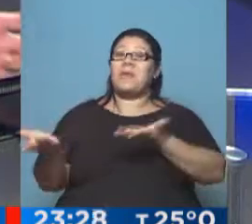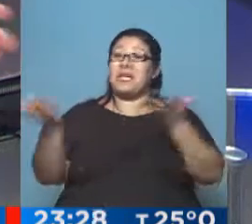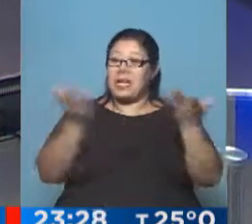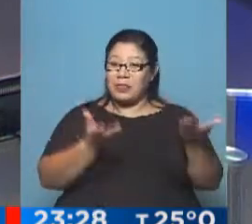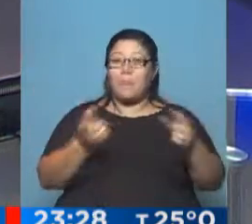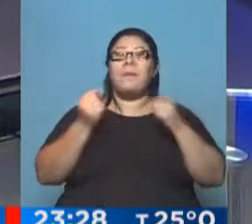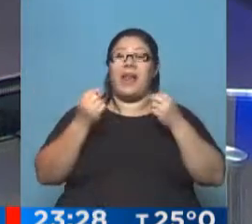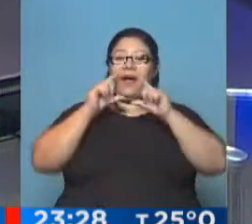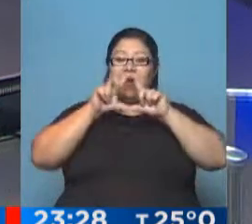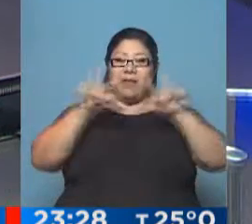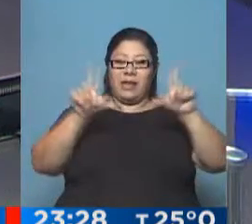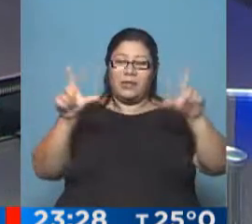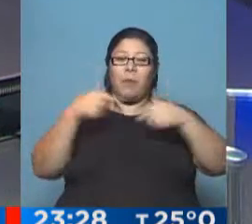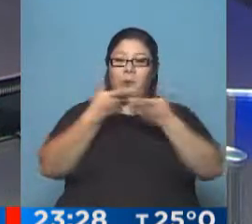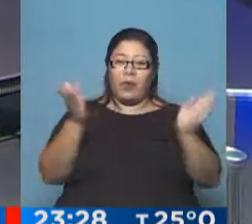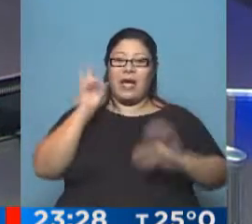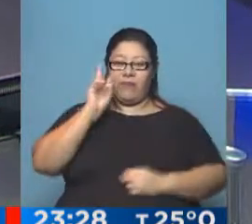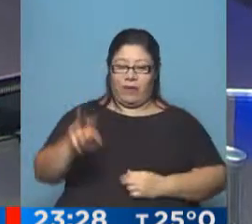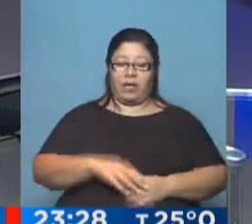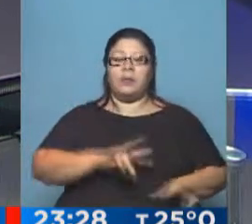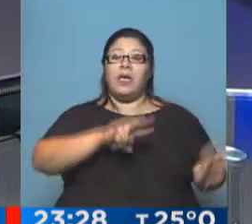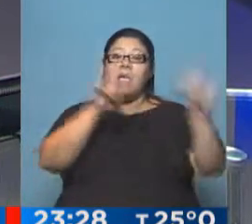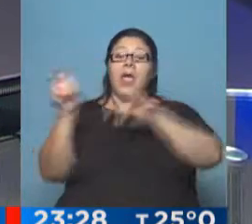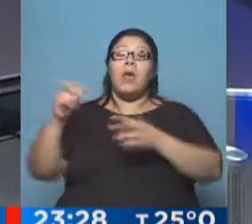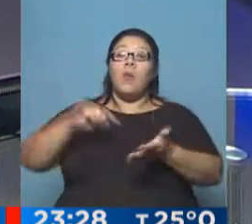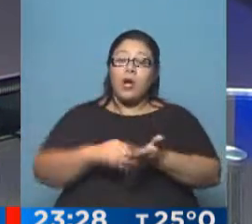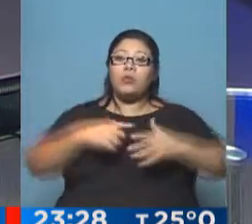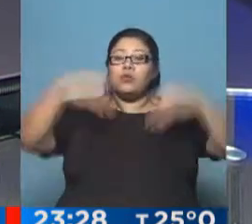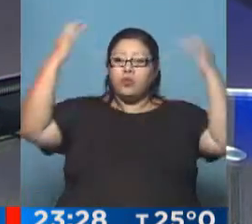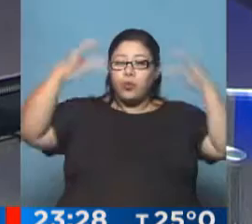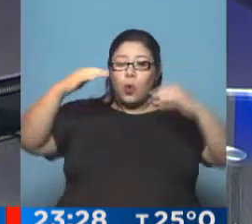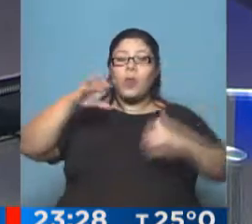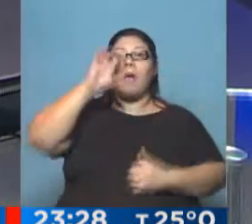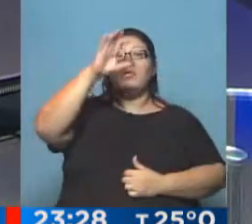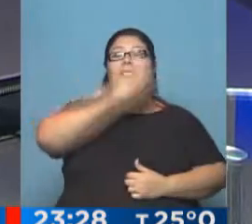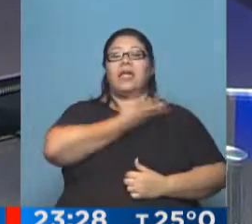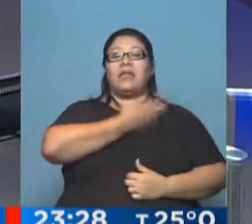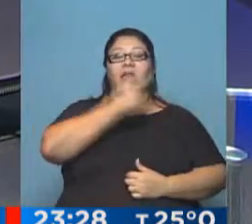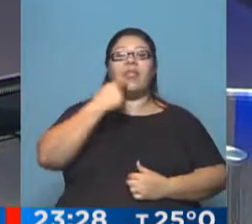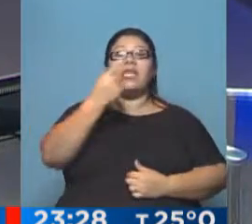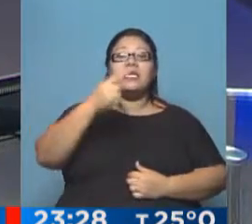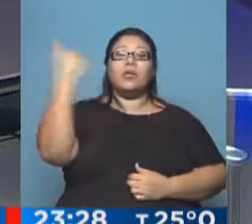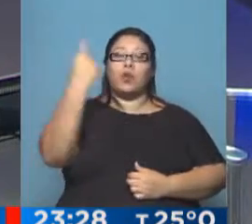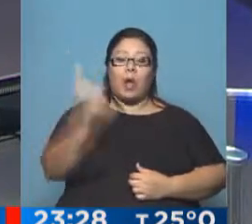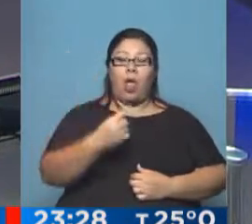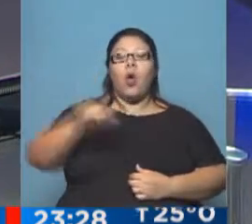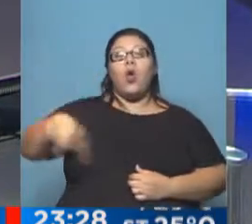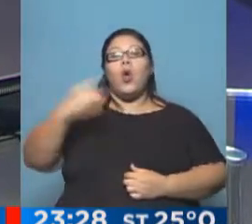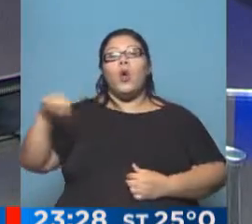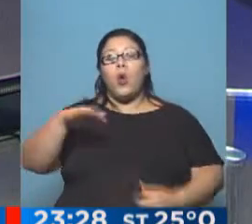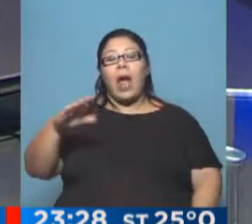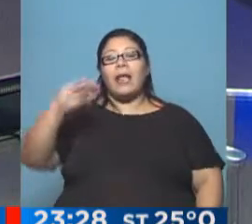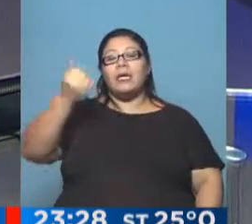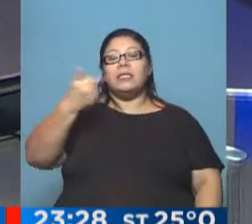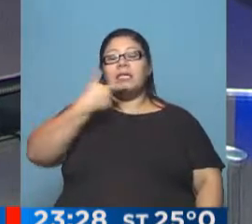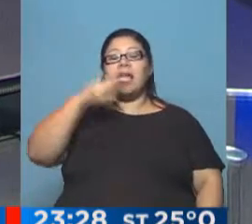Bueno, en Buenos Aires hemos tenido muchísima lluvia en las últimas horas. En la zona de Rufino, Santa Fe, se habla de un tornado en Chascomús. Hubo graves destrozos